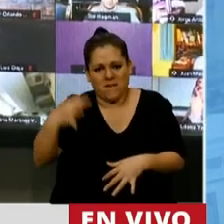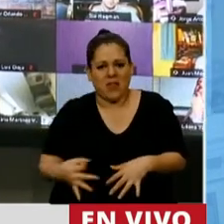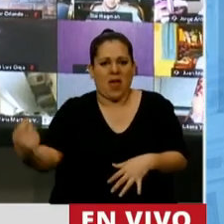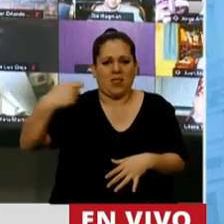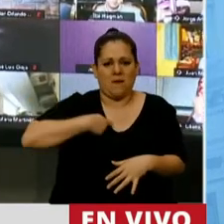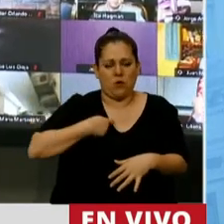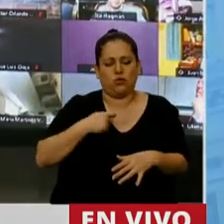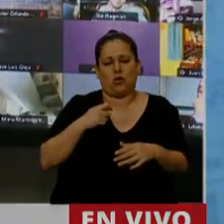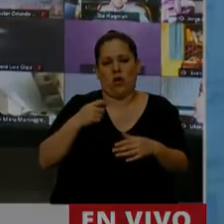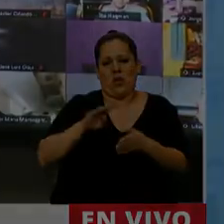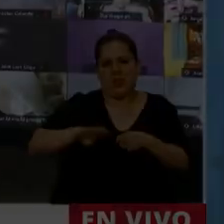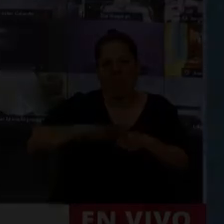de la deuda a San Luis. Gracias, diputado.